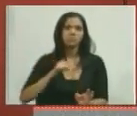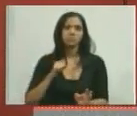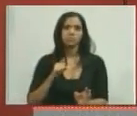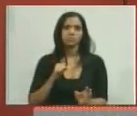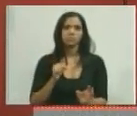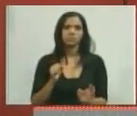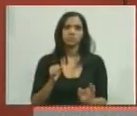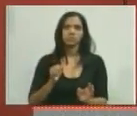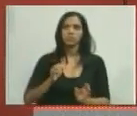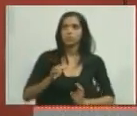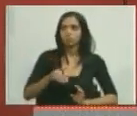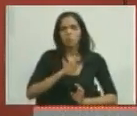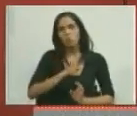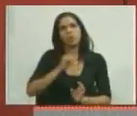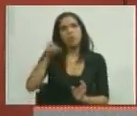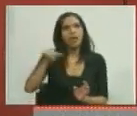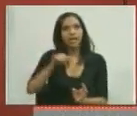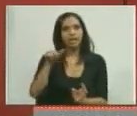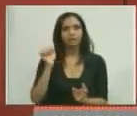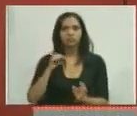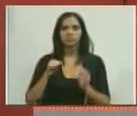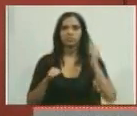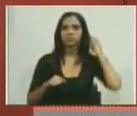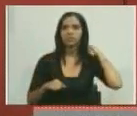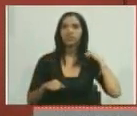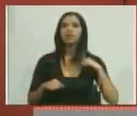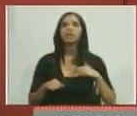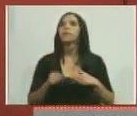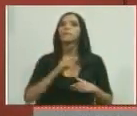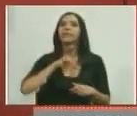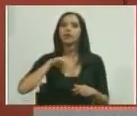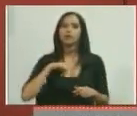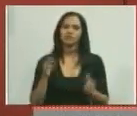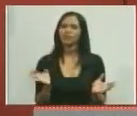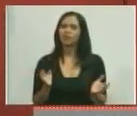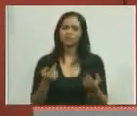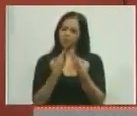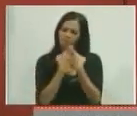Probablemente si uno fuera como ellos, sí. Pero nosotros estamos hechos de otra vaina.